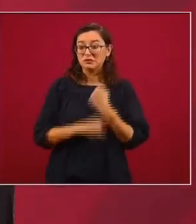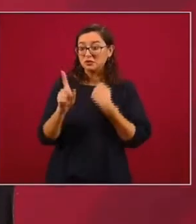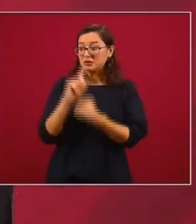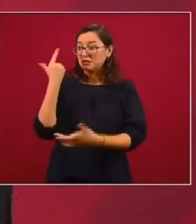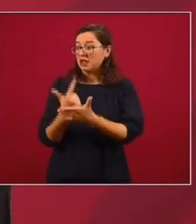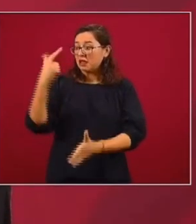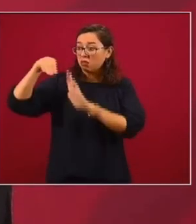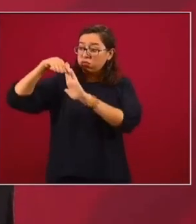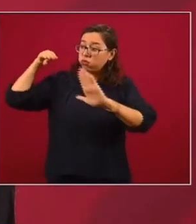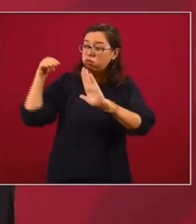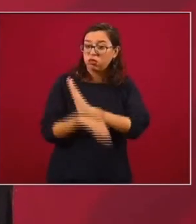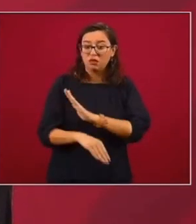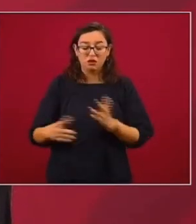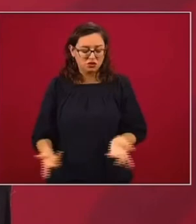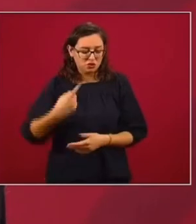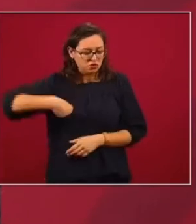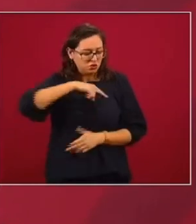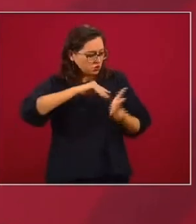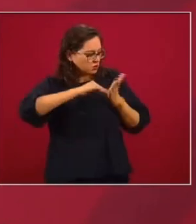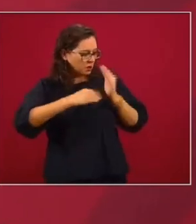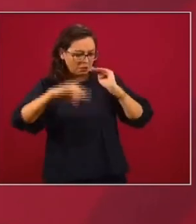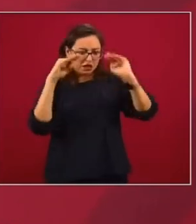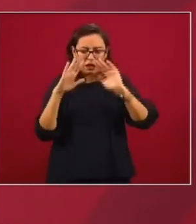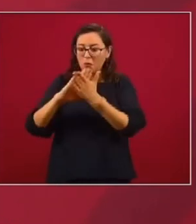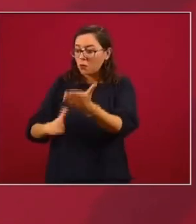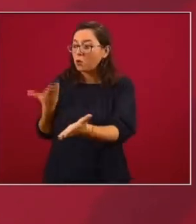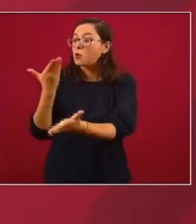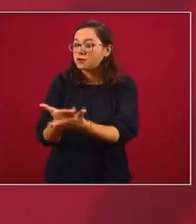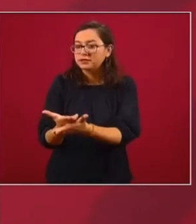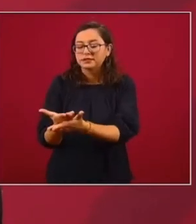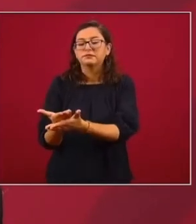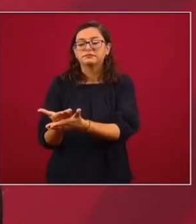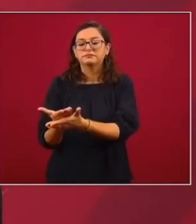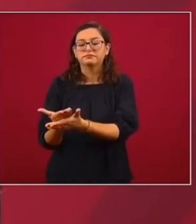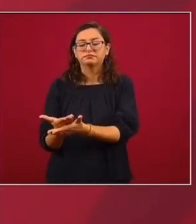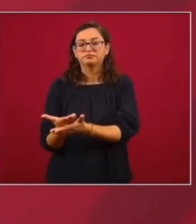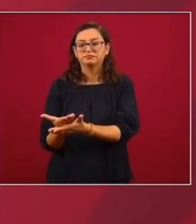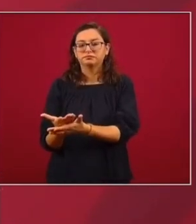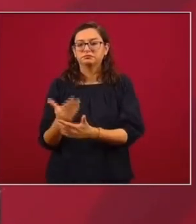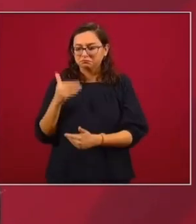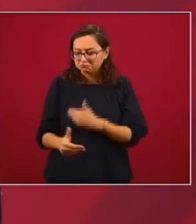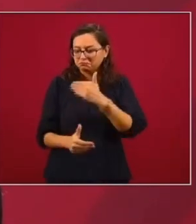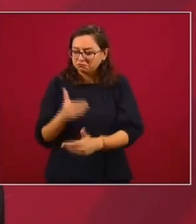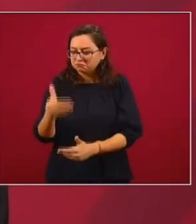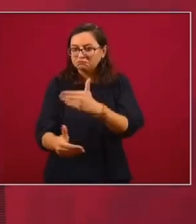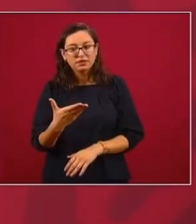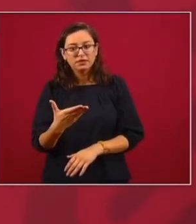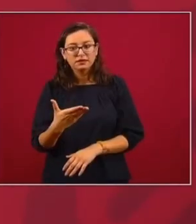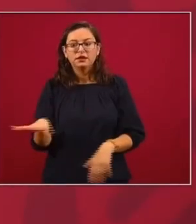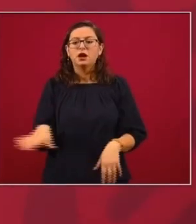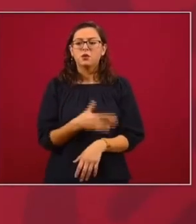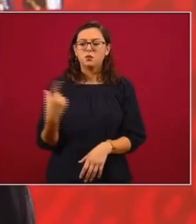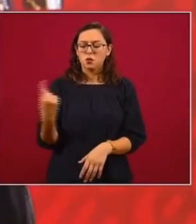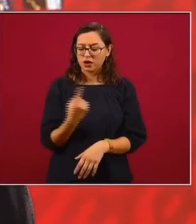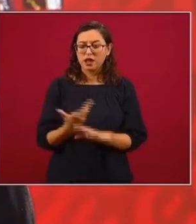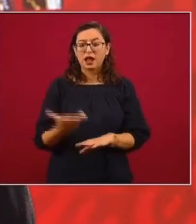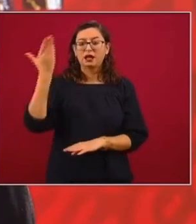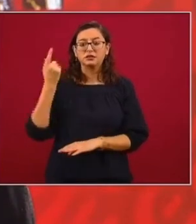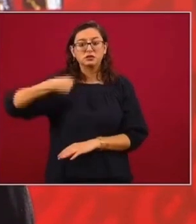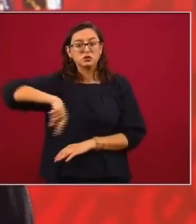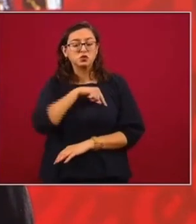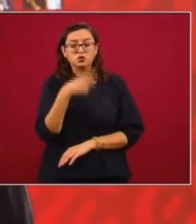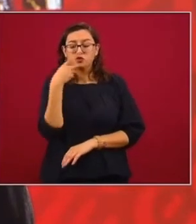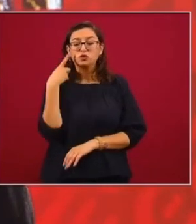nos está resultando favorable porque dijimos